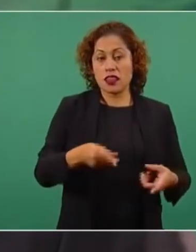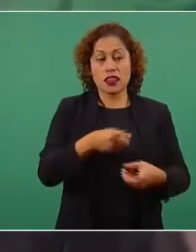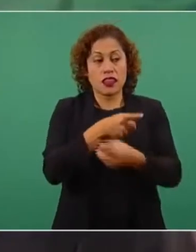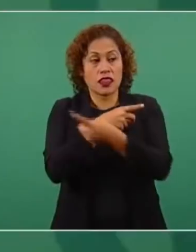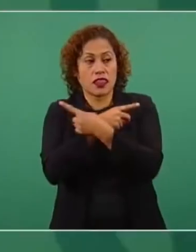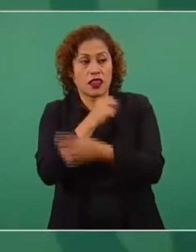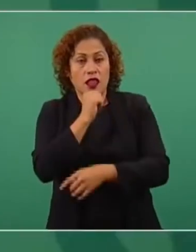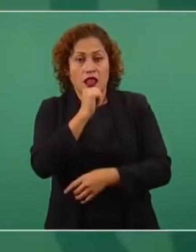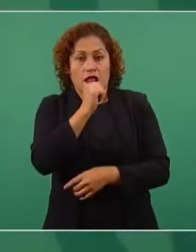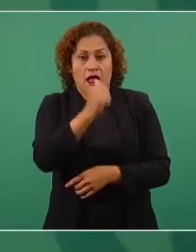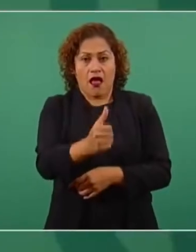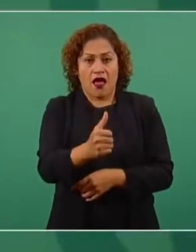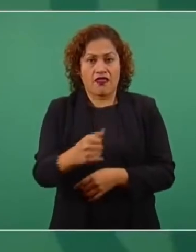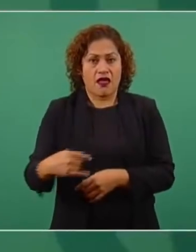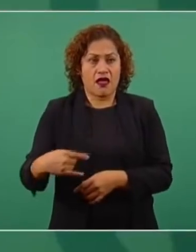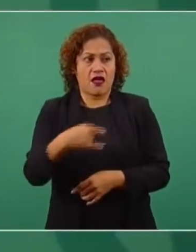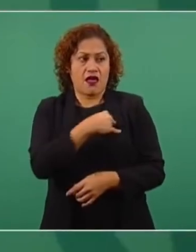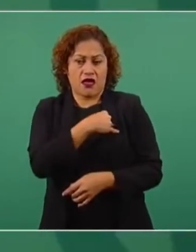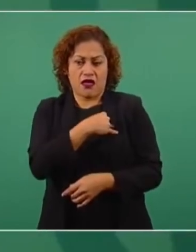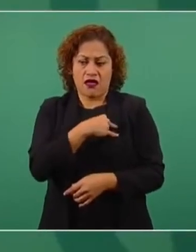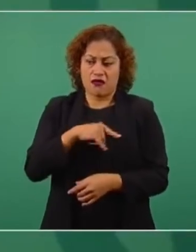egoísmo, de darle la espalda al que sufre,